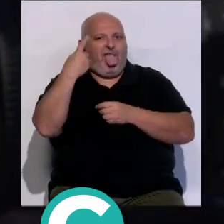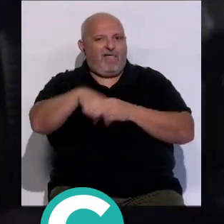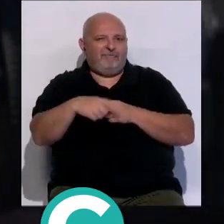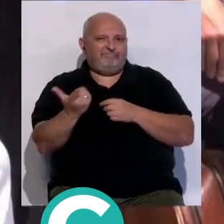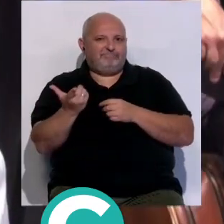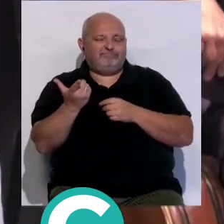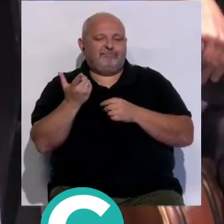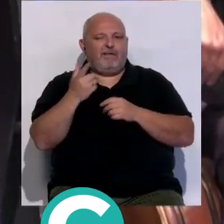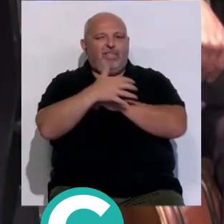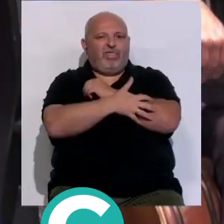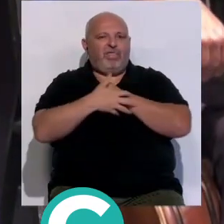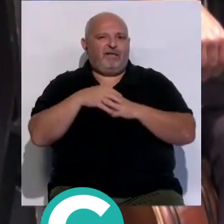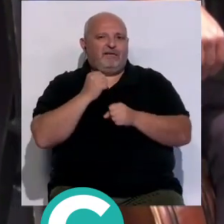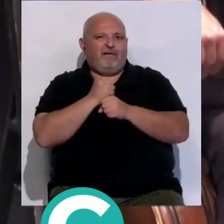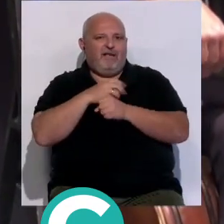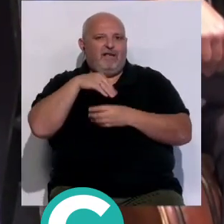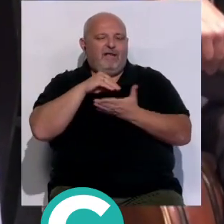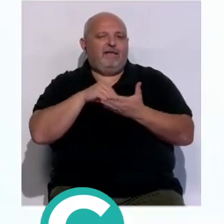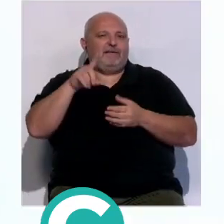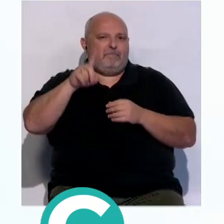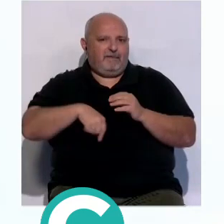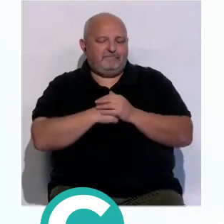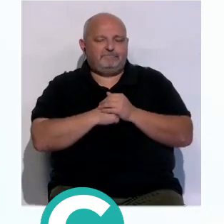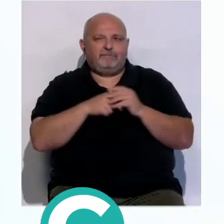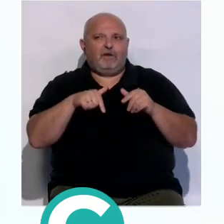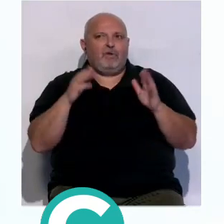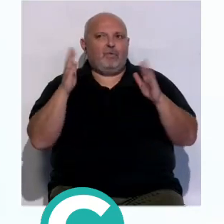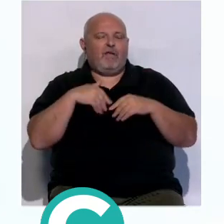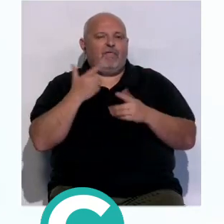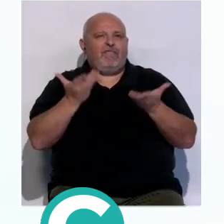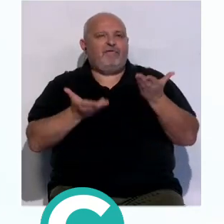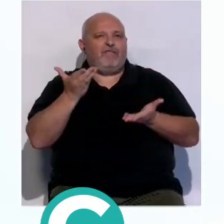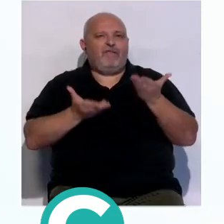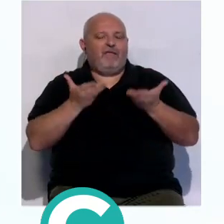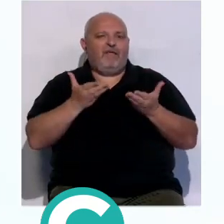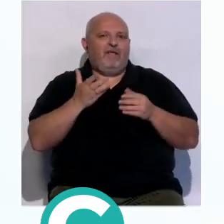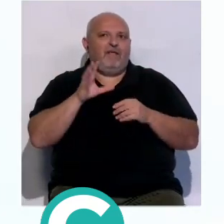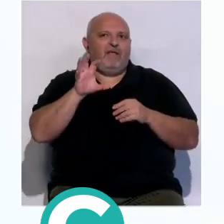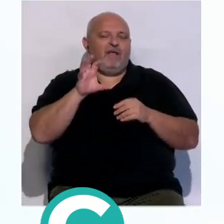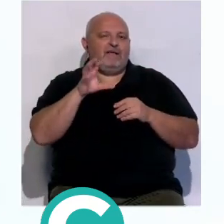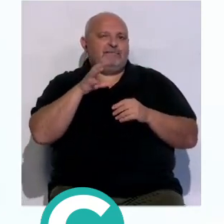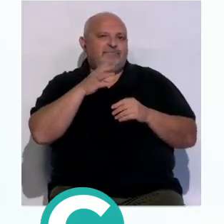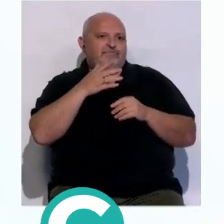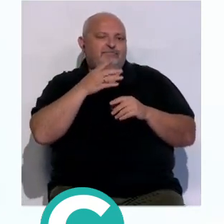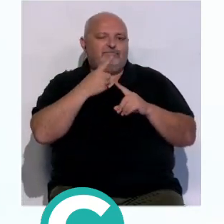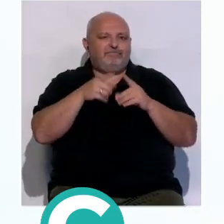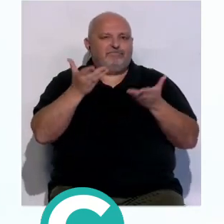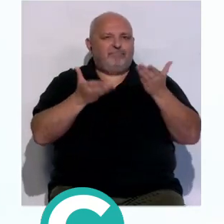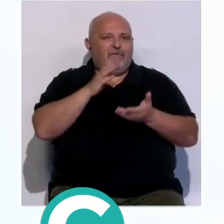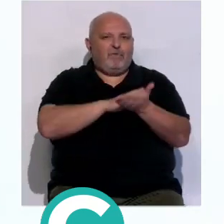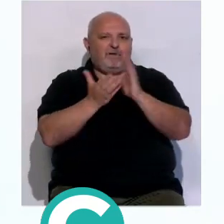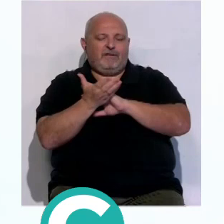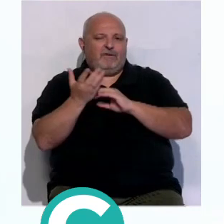la consecuente precarización de la profesión periodística Aquí no hay diferenciación entre estados totalitarios y estados